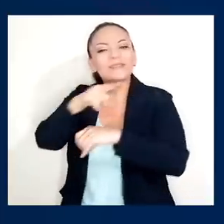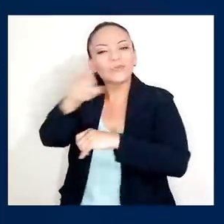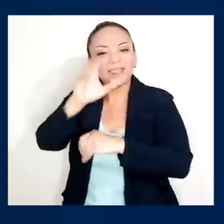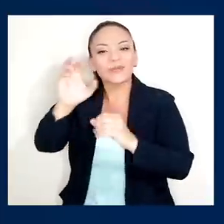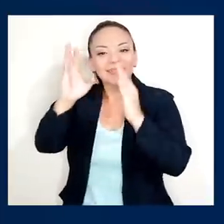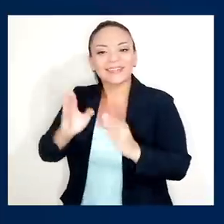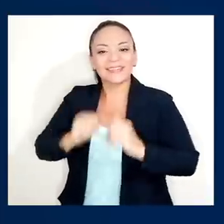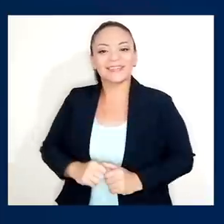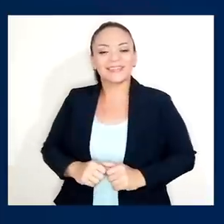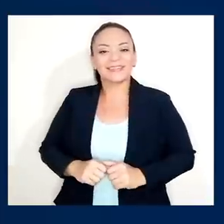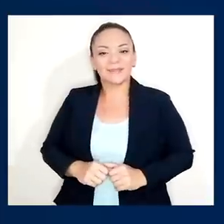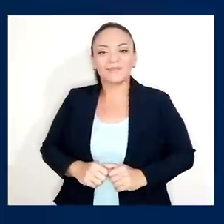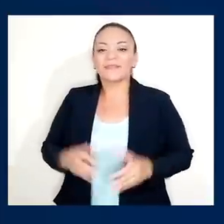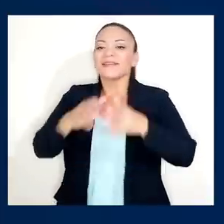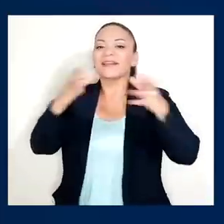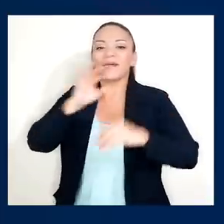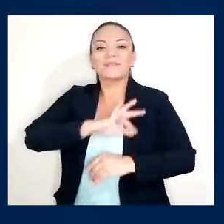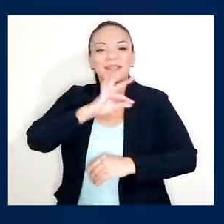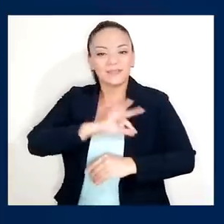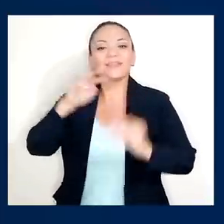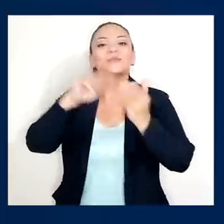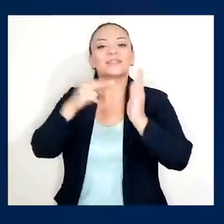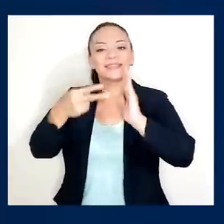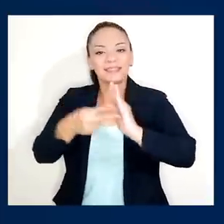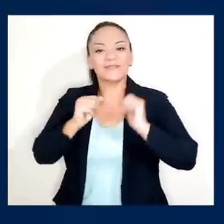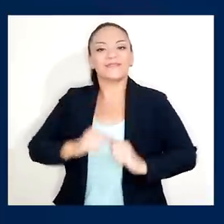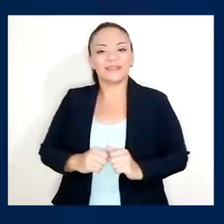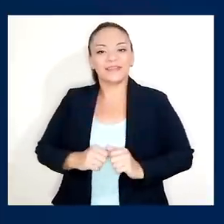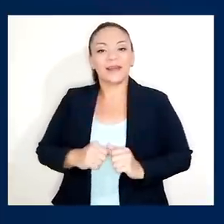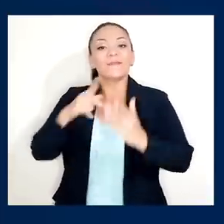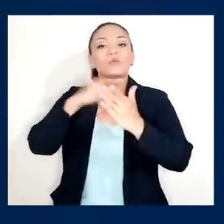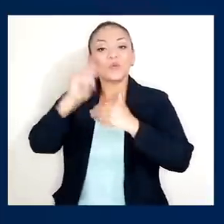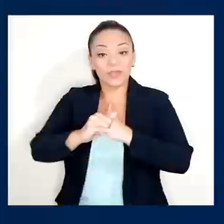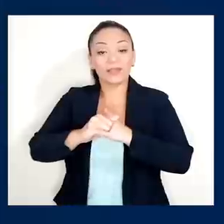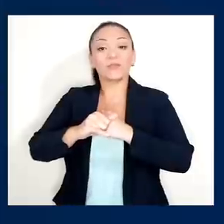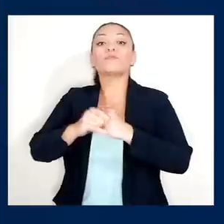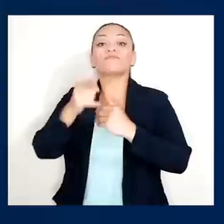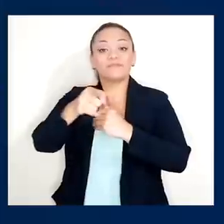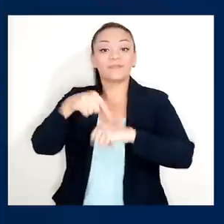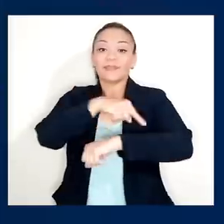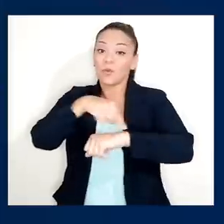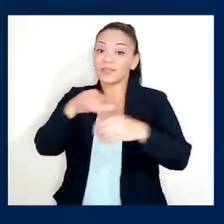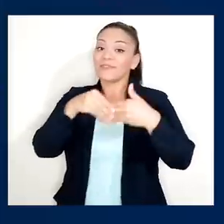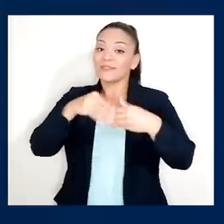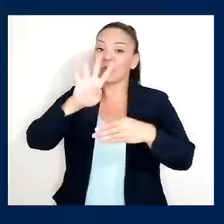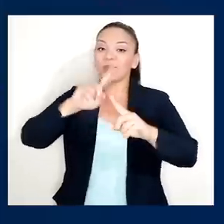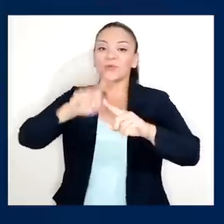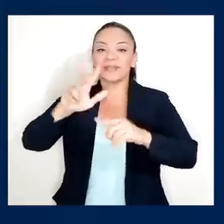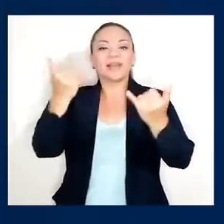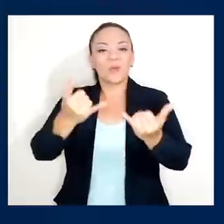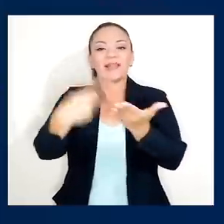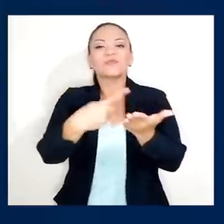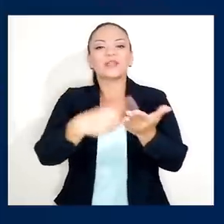compachotas, el tremendo beneficio que significaría el proyecto de jornadas flexibles que se